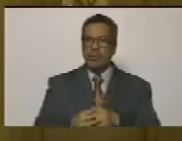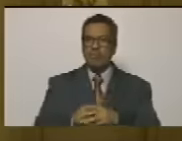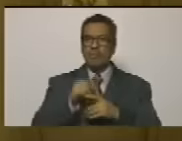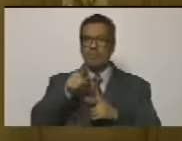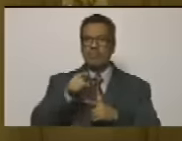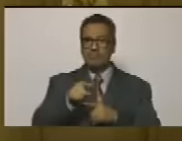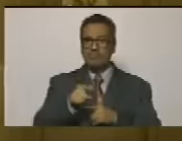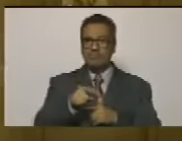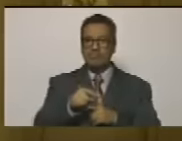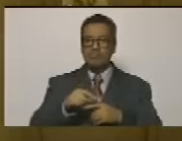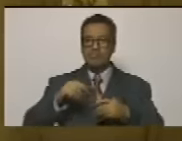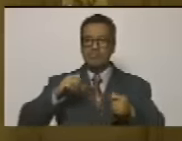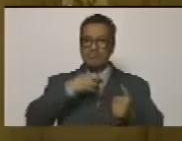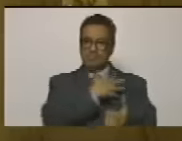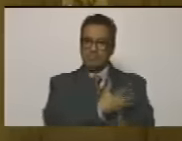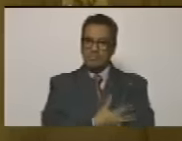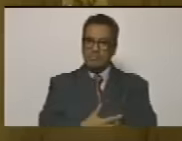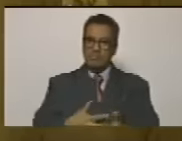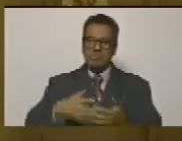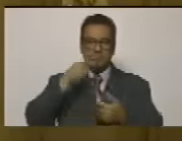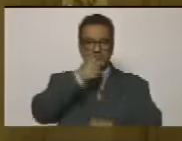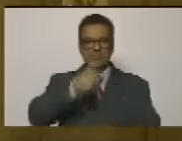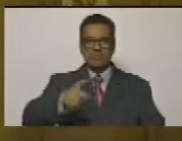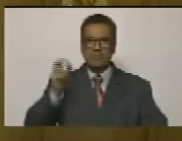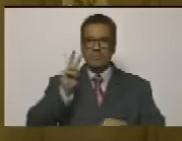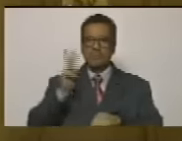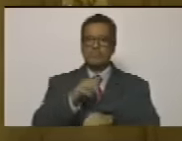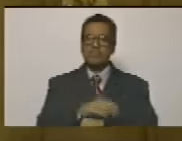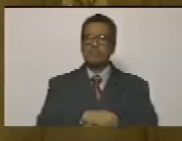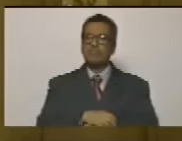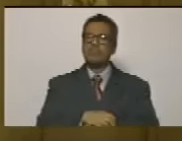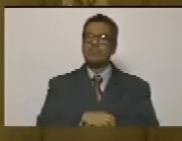para que se derrame la sangre del pueblo venezolano.